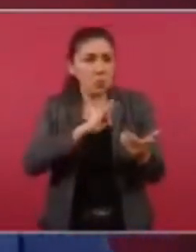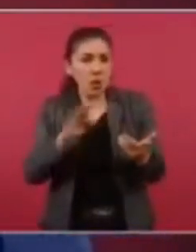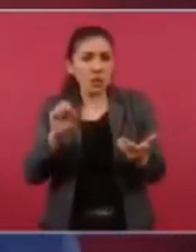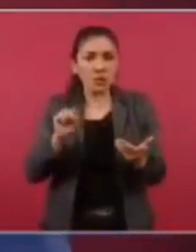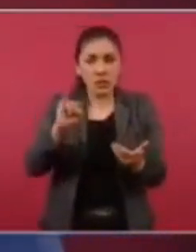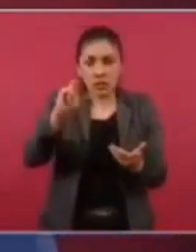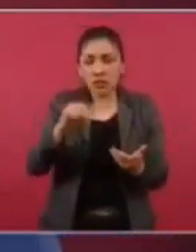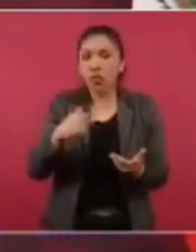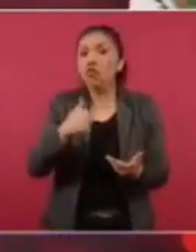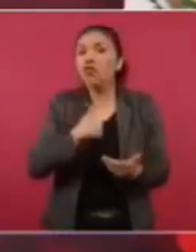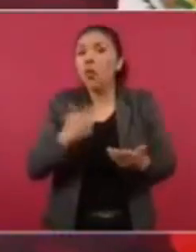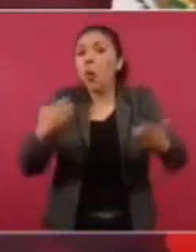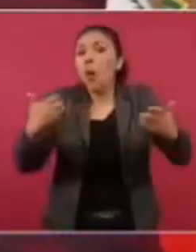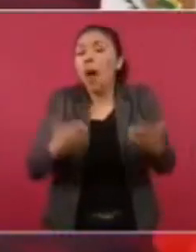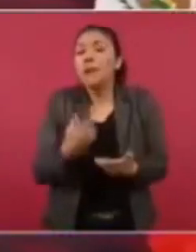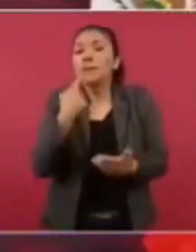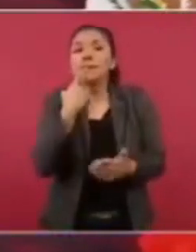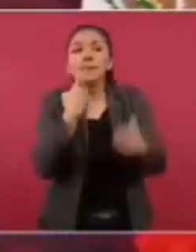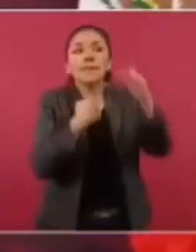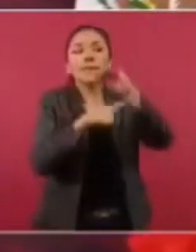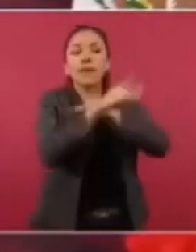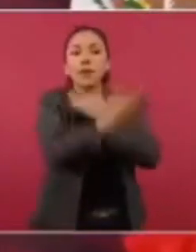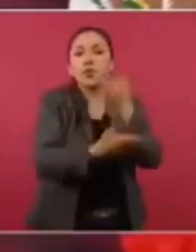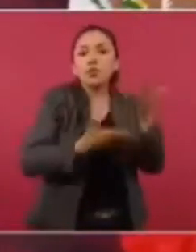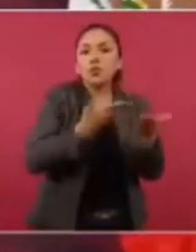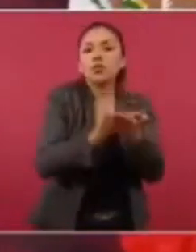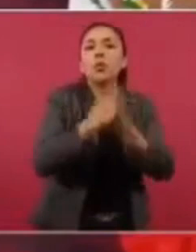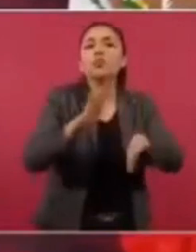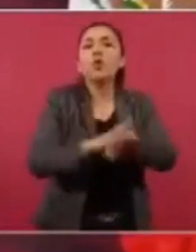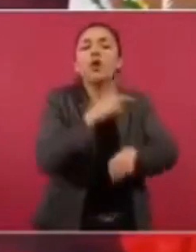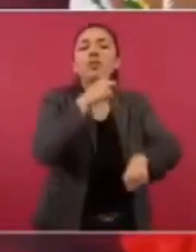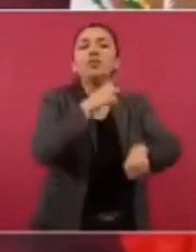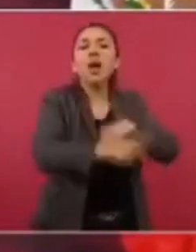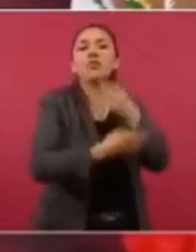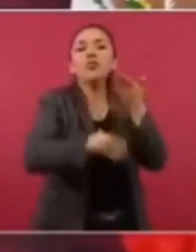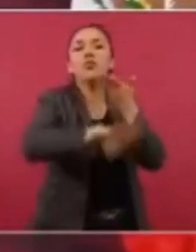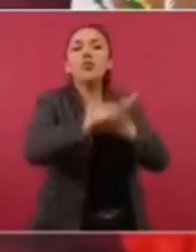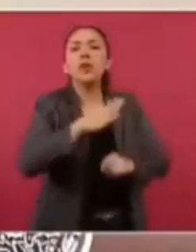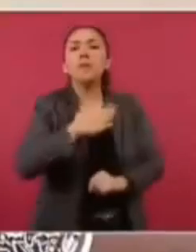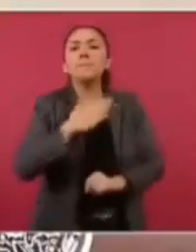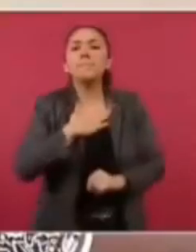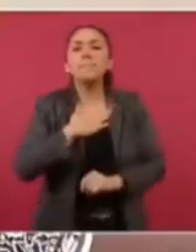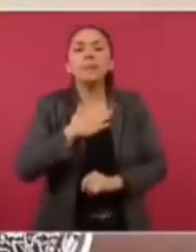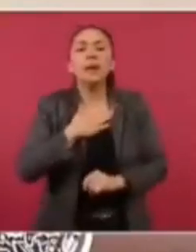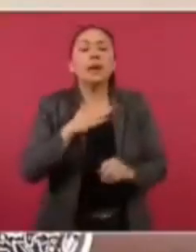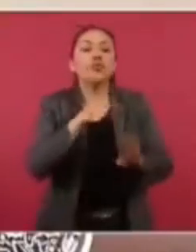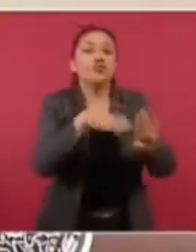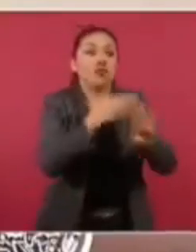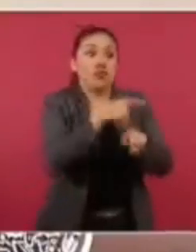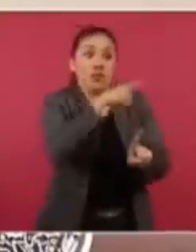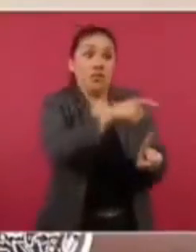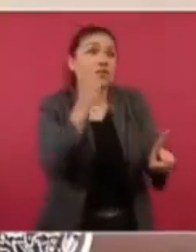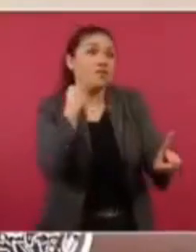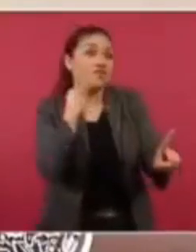yo presente una denuncia por daño moral en contra del abogado